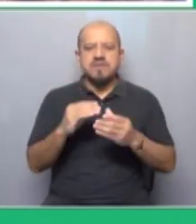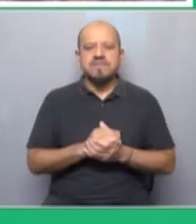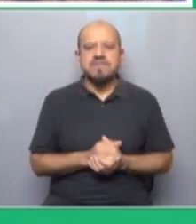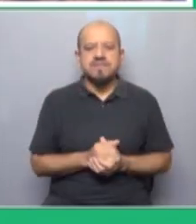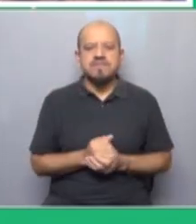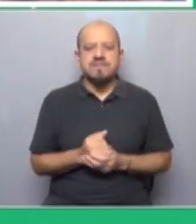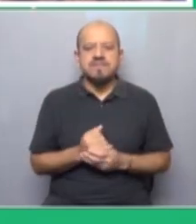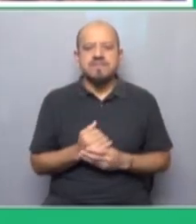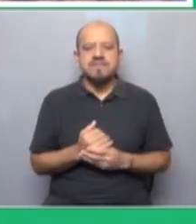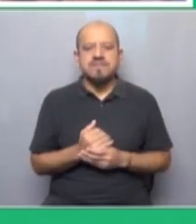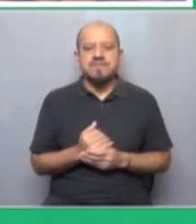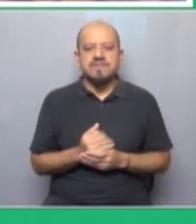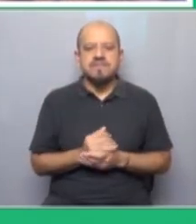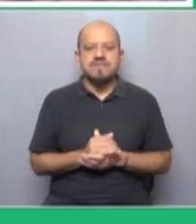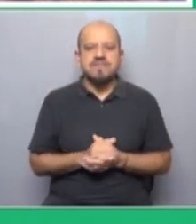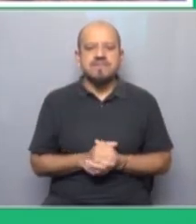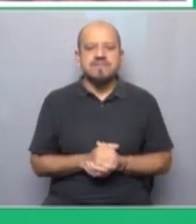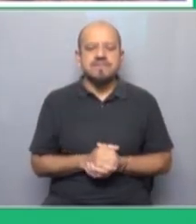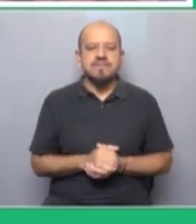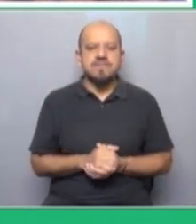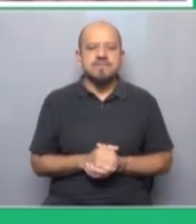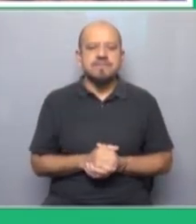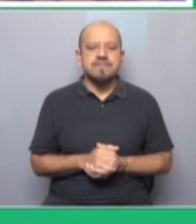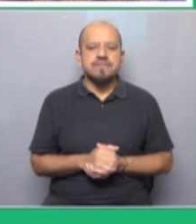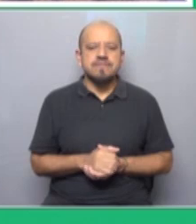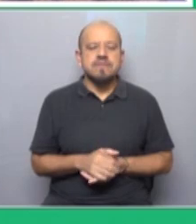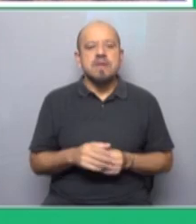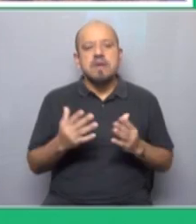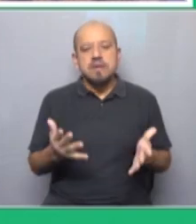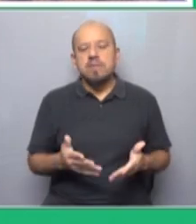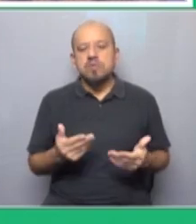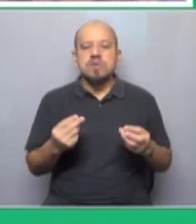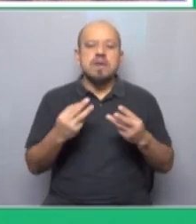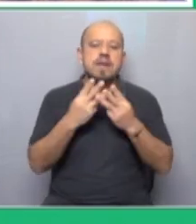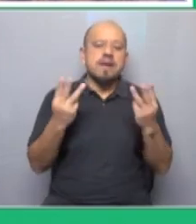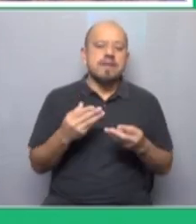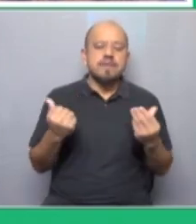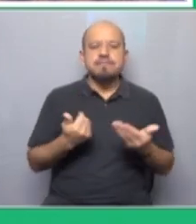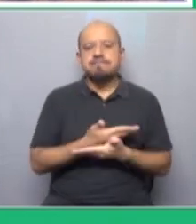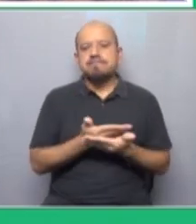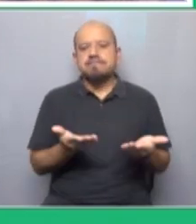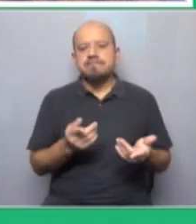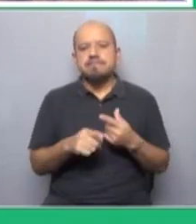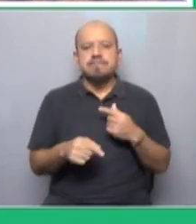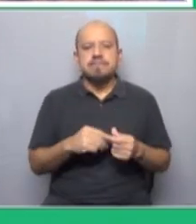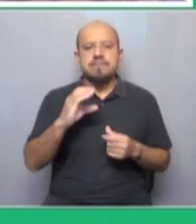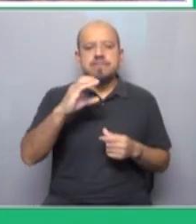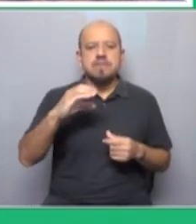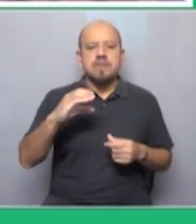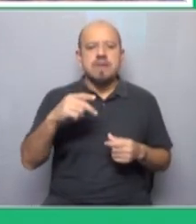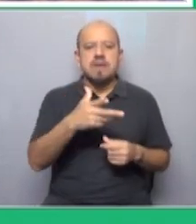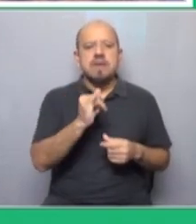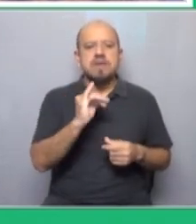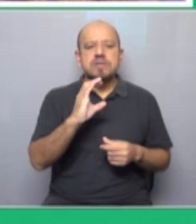Saludado muy cordial a los clientes. Muy bien. William, bueno, estábamos dando como una especie de pantallazo, ¿no?, de lo que fue desde Chicago hasta ahora, digamos,